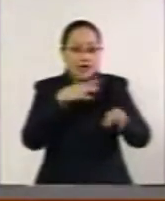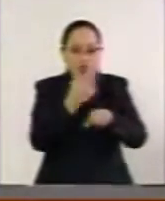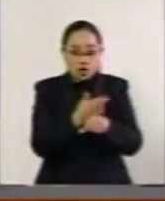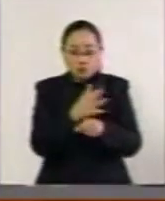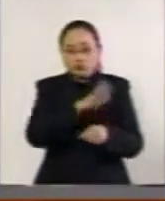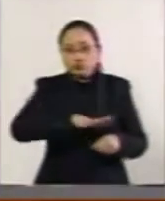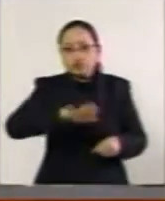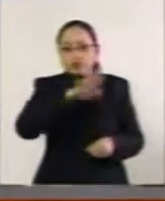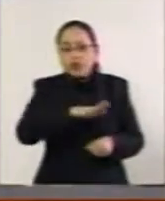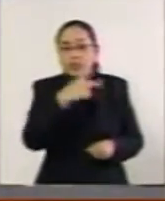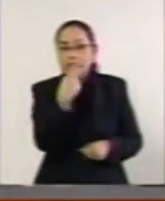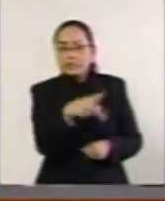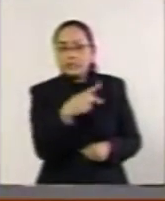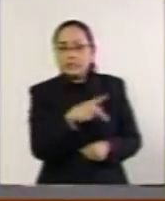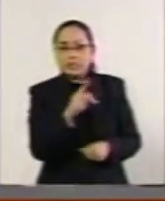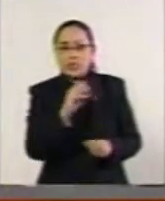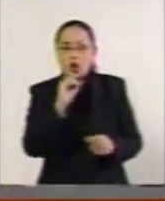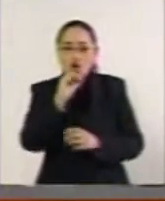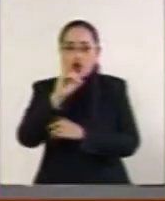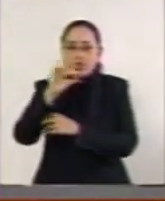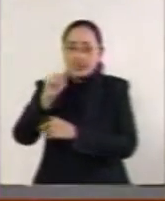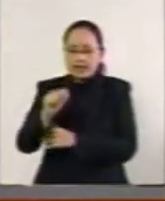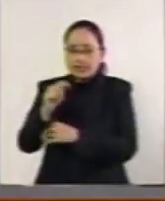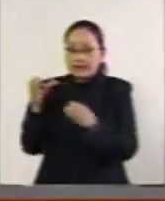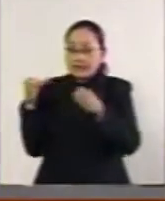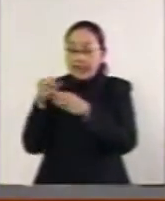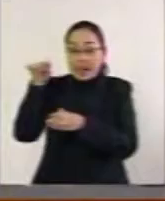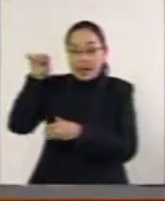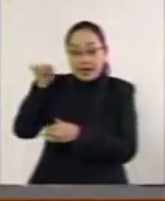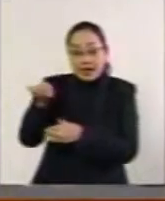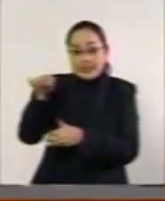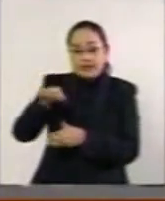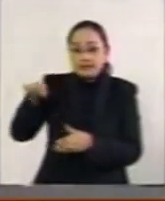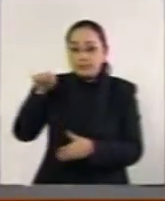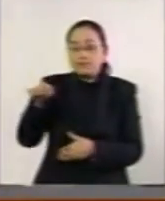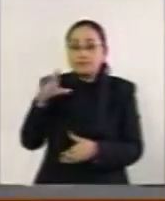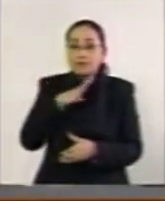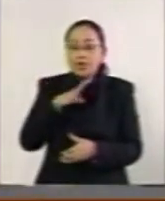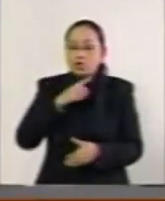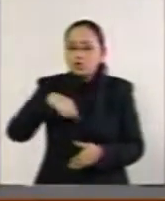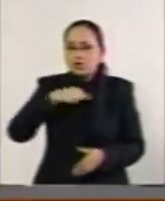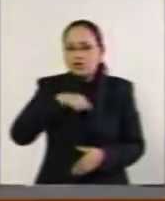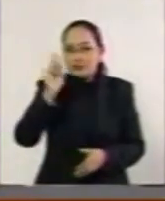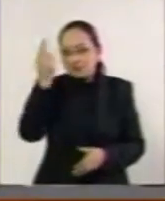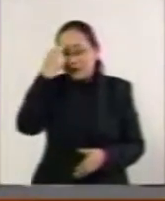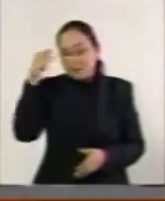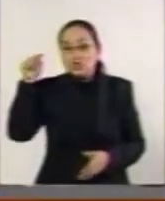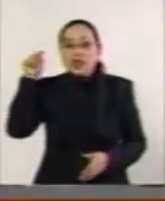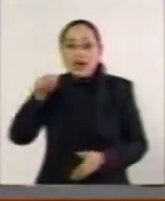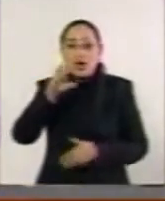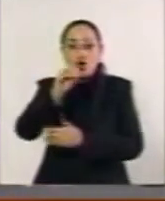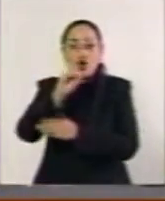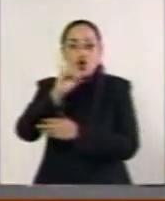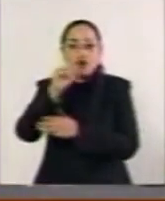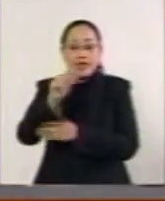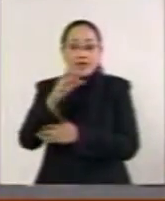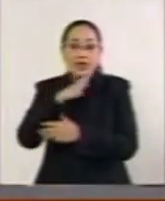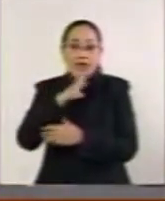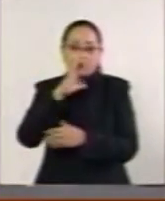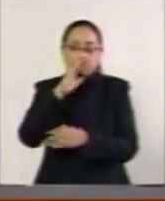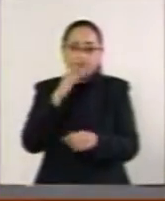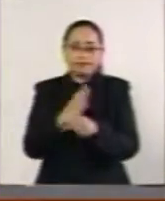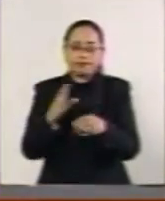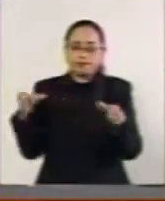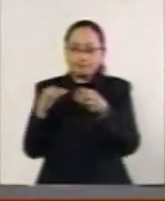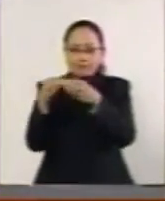que en el caso de la Organización Internacional del Trabajo, como debemos recordar, tiene configurada su